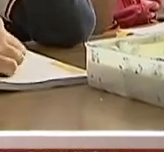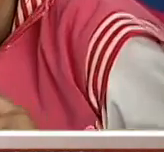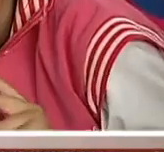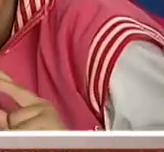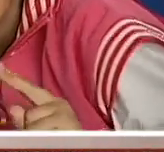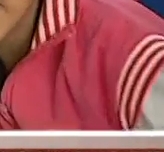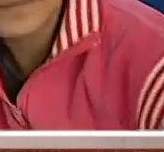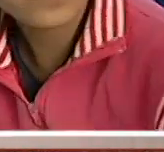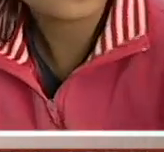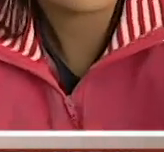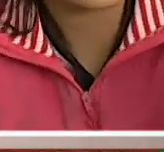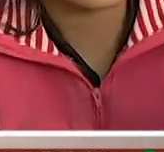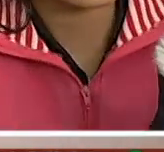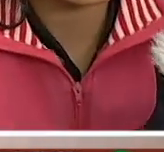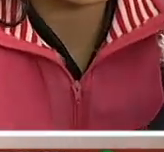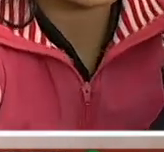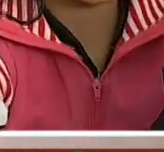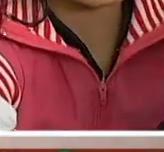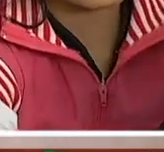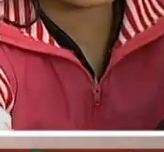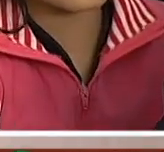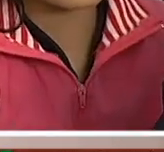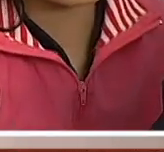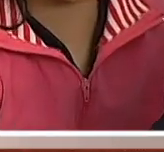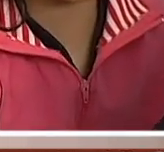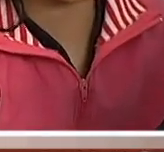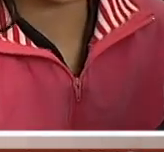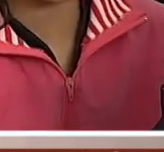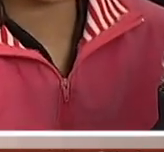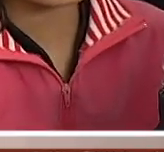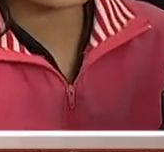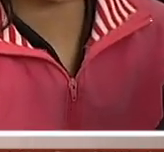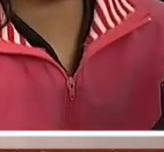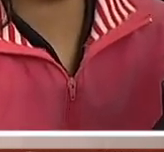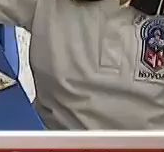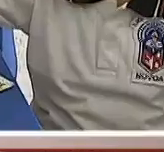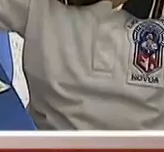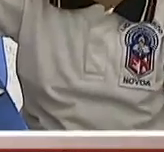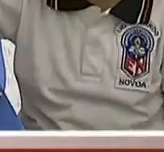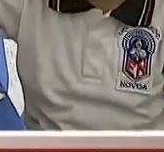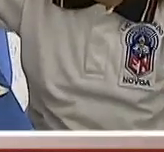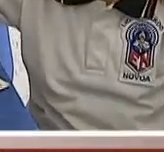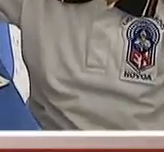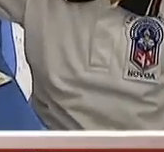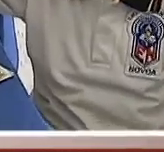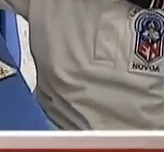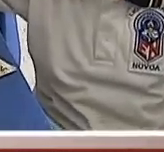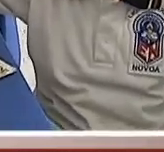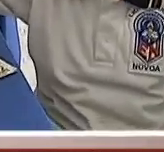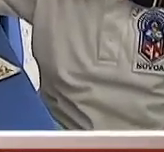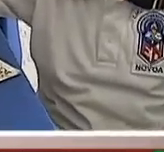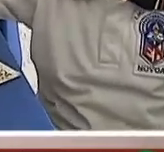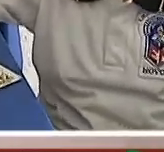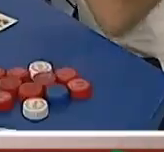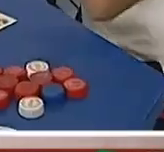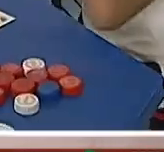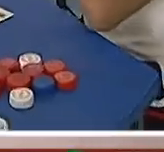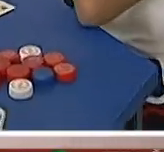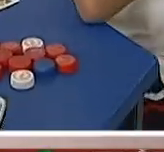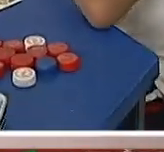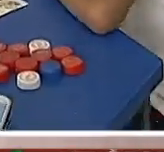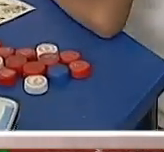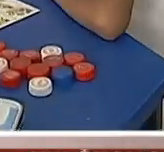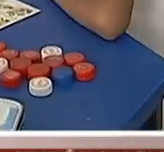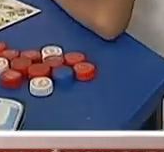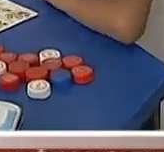comentaba, ya se están abriendo las puertas. Vamos a hacernos un poquito más adelante para no estorbar la entrada de los pequeños. que déjenme decirles